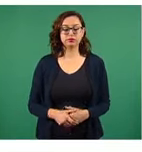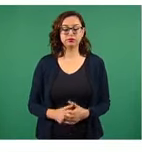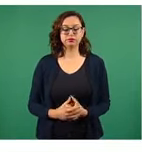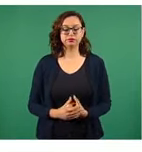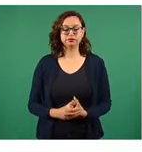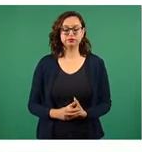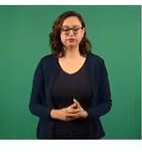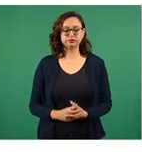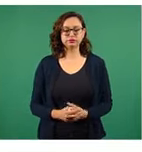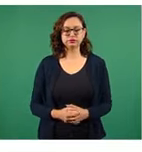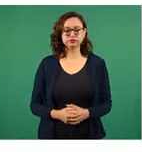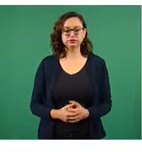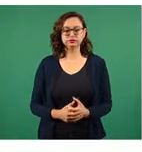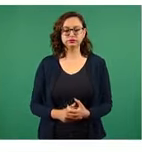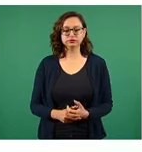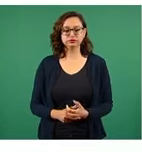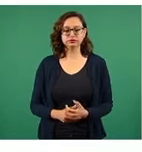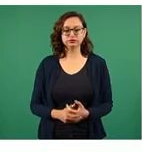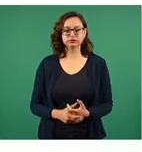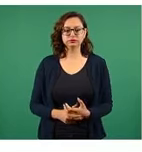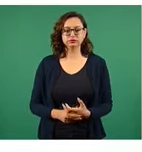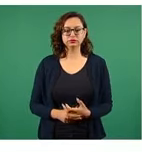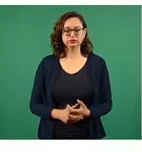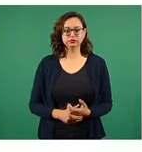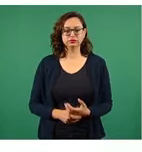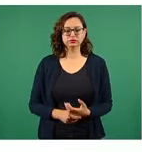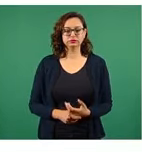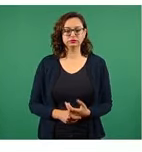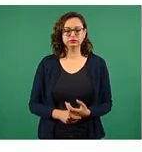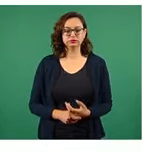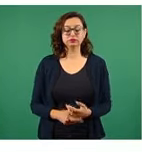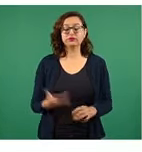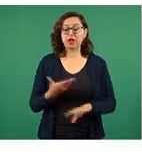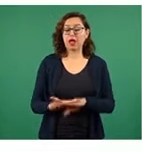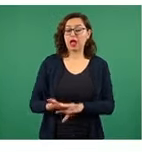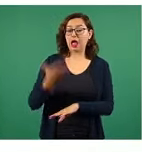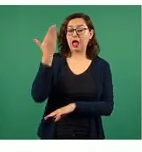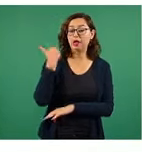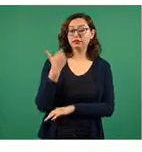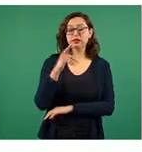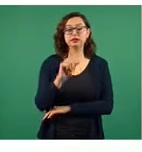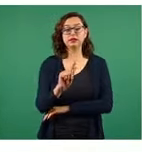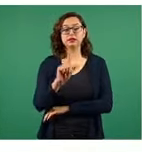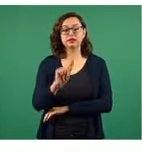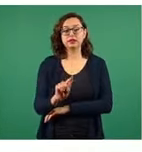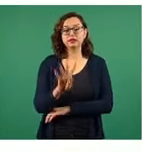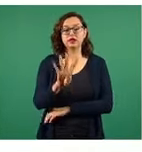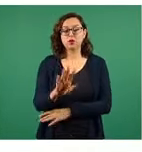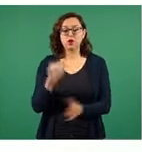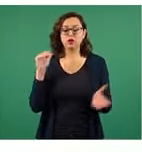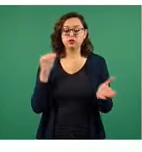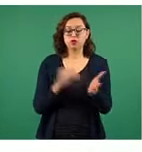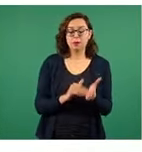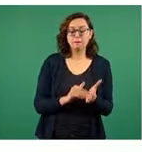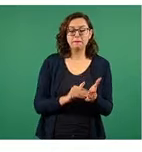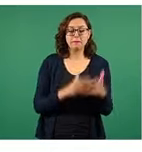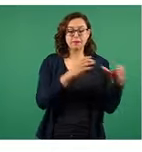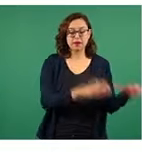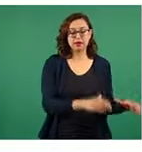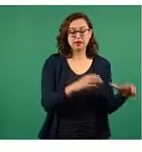74 mil barriles diarios se robaban en diciembre del 18